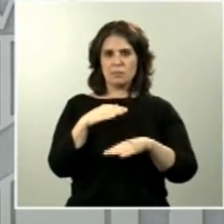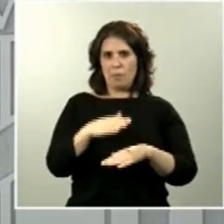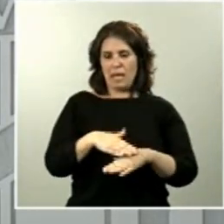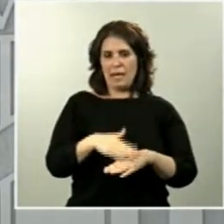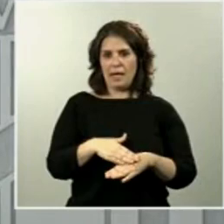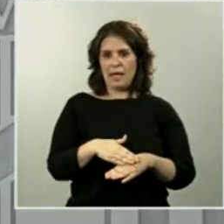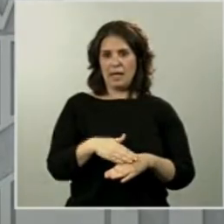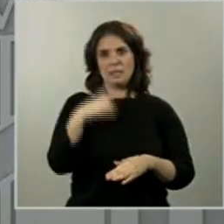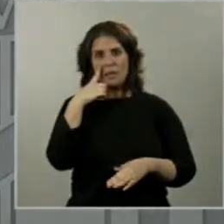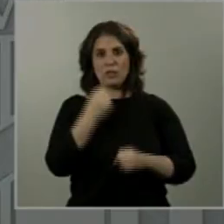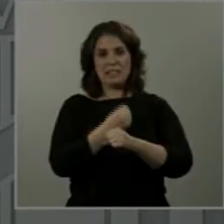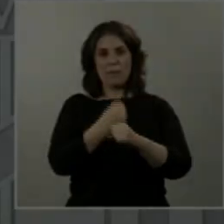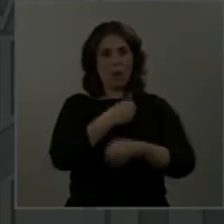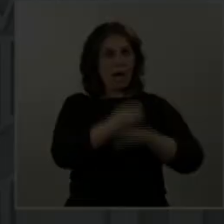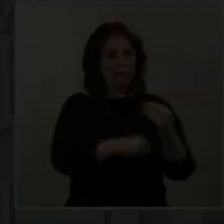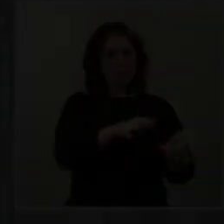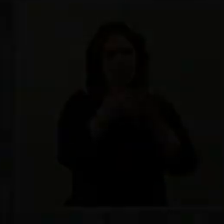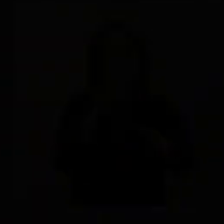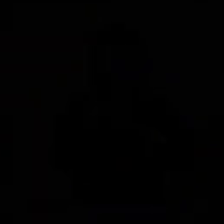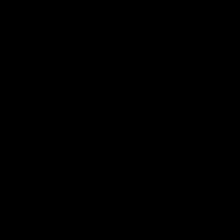inspección de trabajo, insisto, que está plenamente vigente. Y,